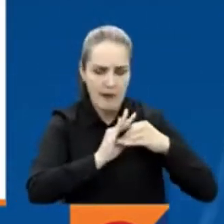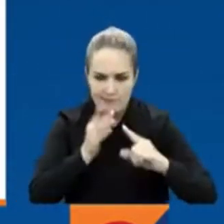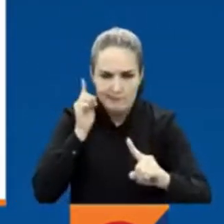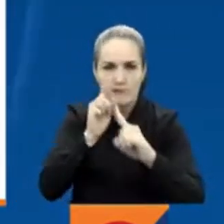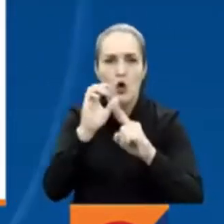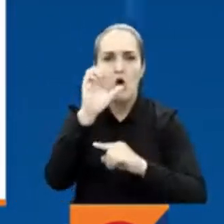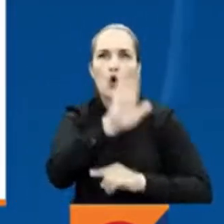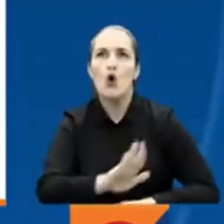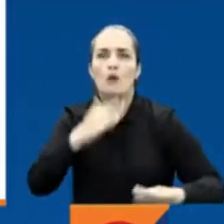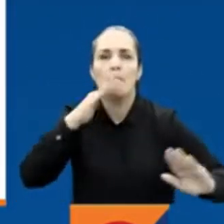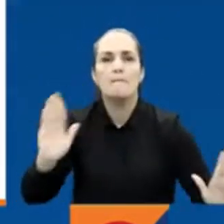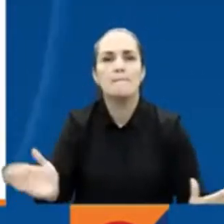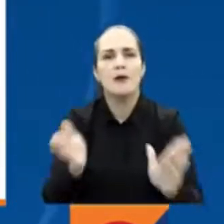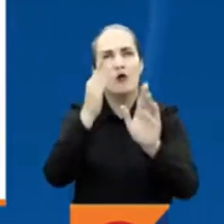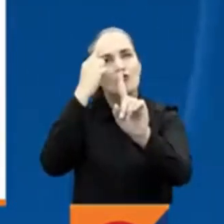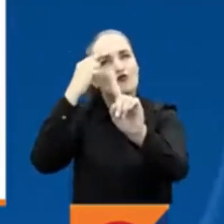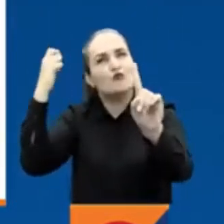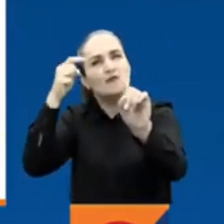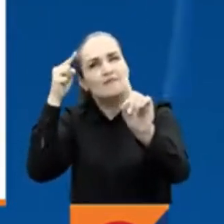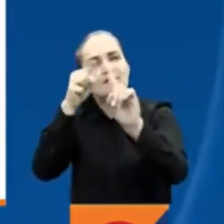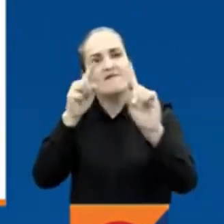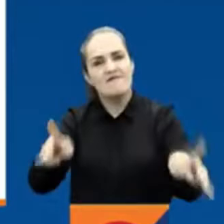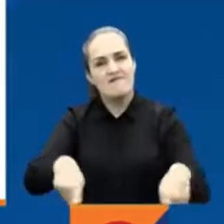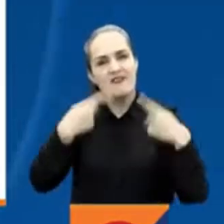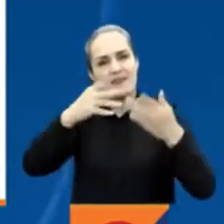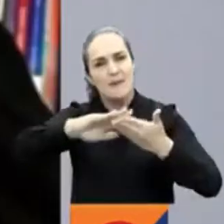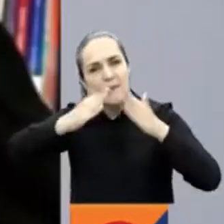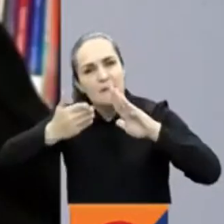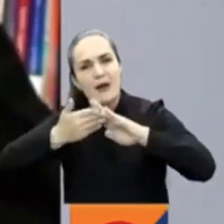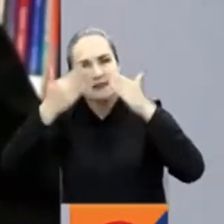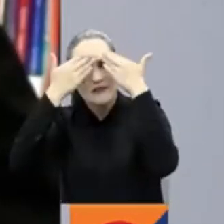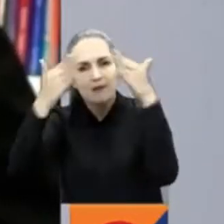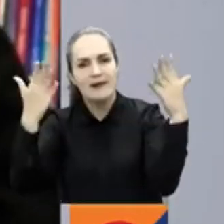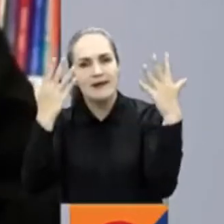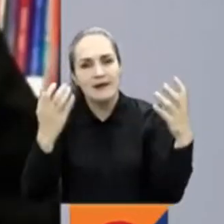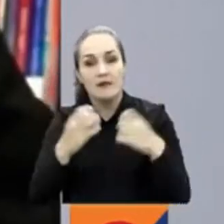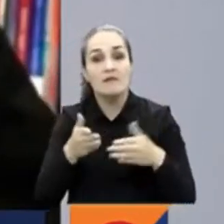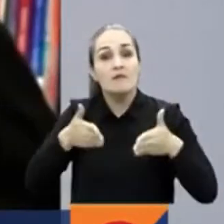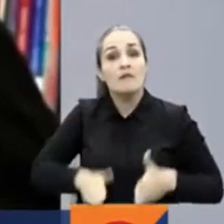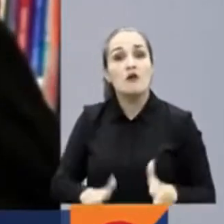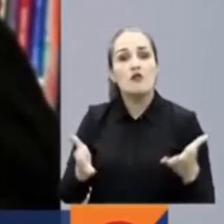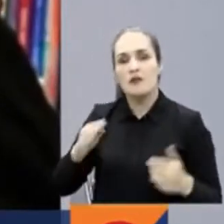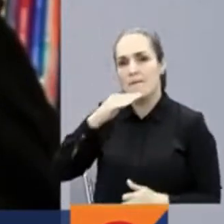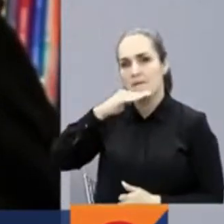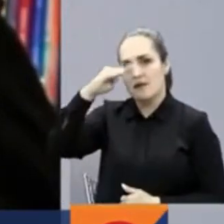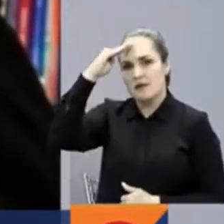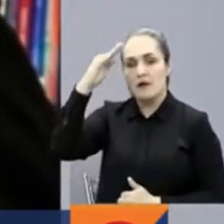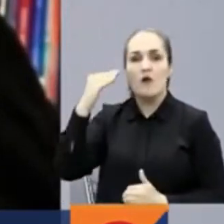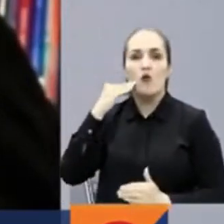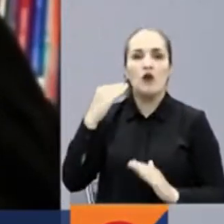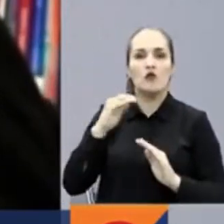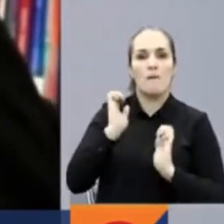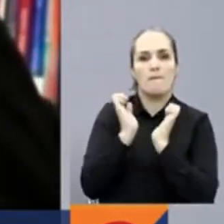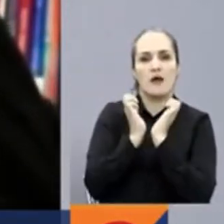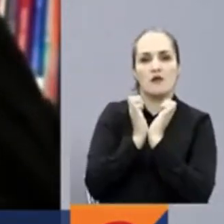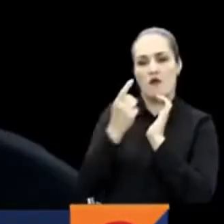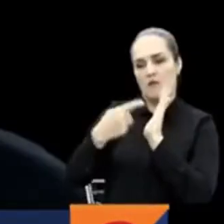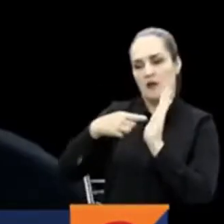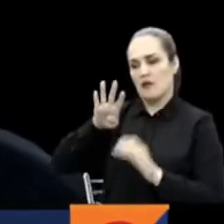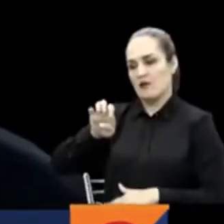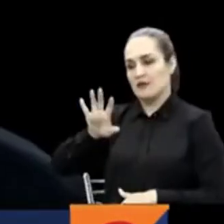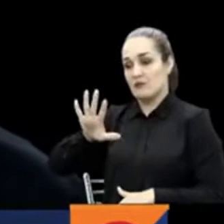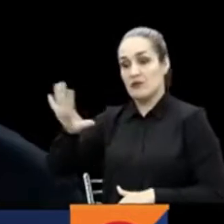país por el que tantos hemos soñado, por la vida, por la paz, por la democracia. Nació en Medellín en mayo de 1955, es